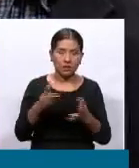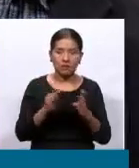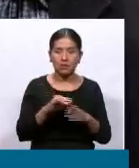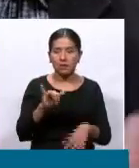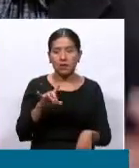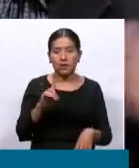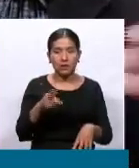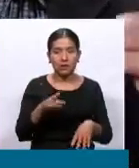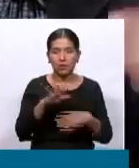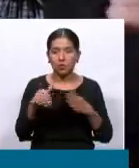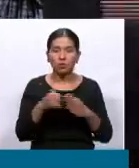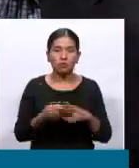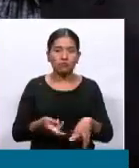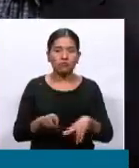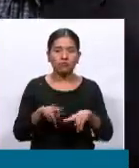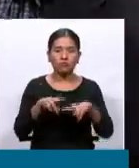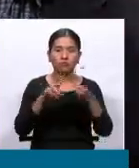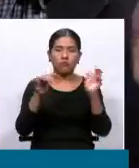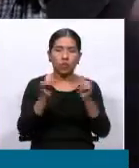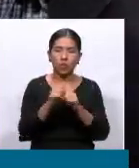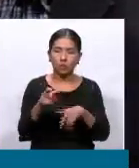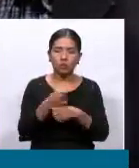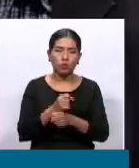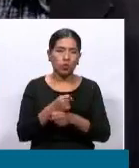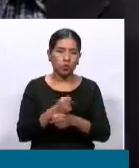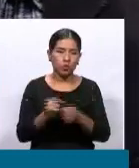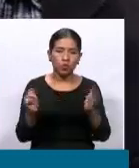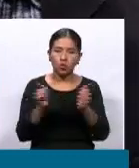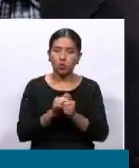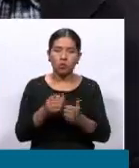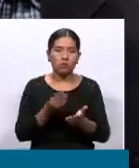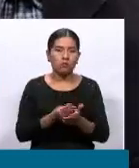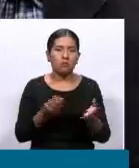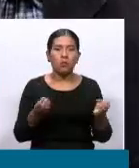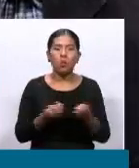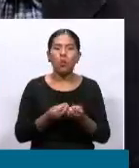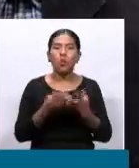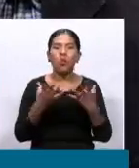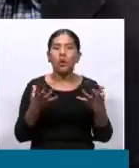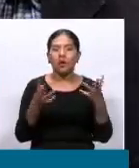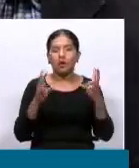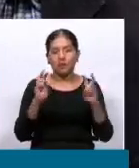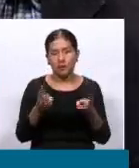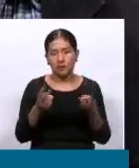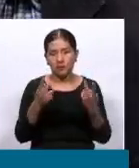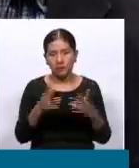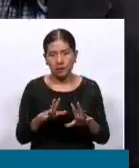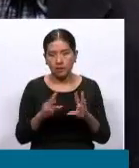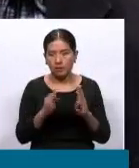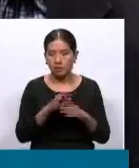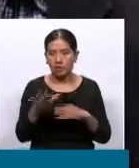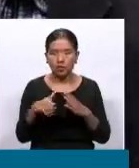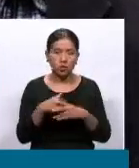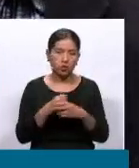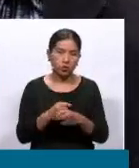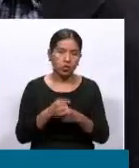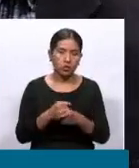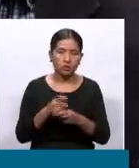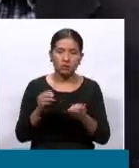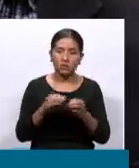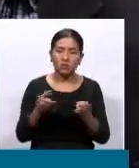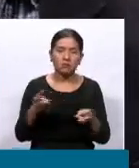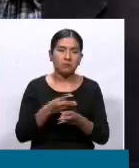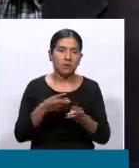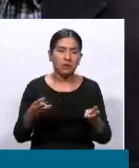y el IDH crecen junto con la producción o con los precios de los productos commodities, de las materias